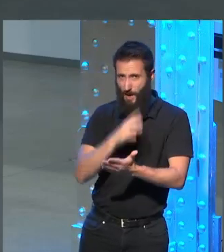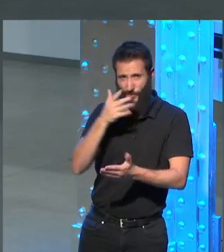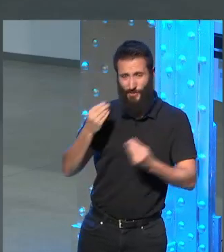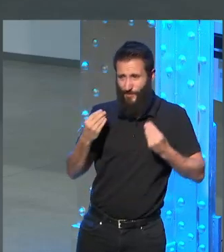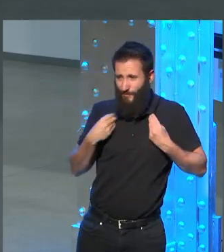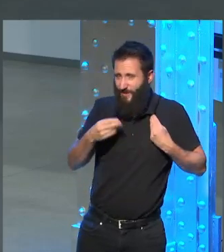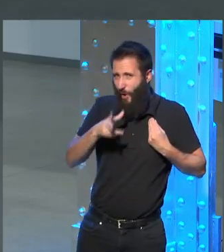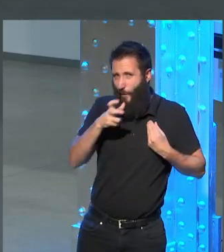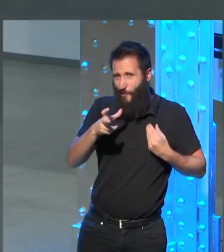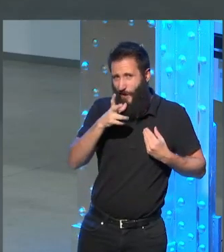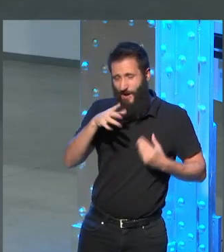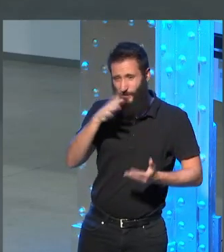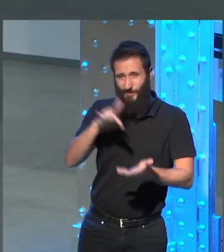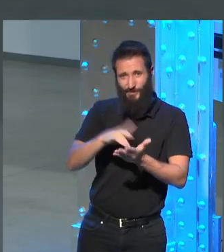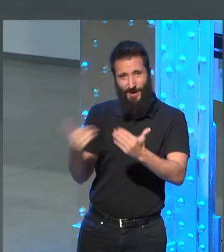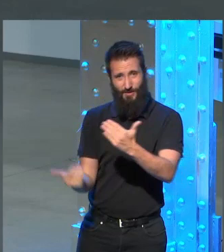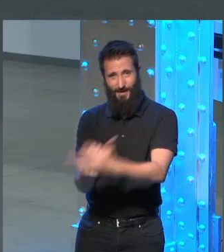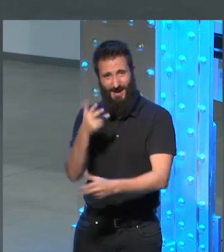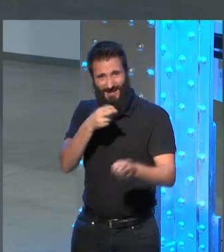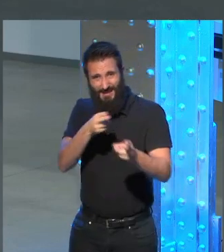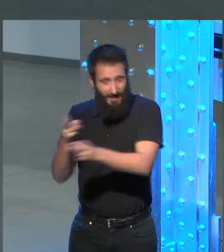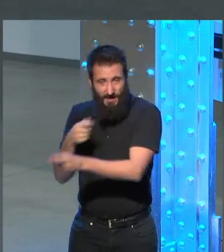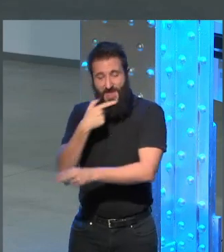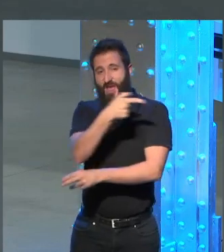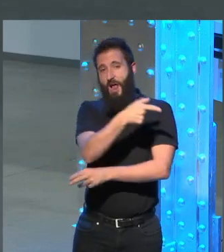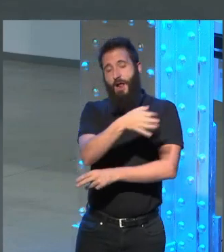esa mañana él contaba que estaban